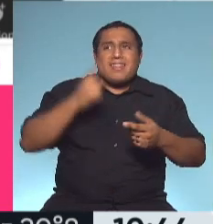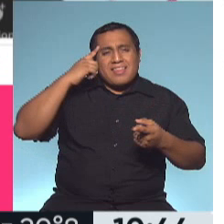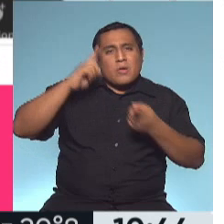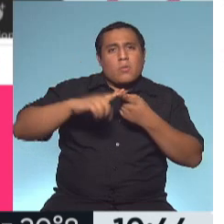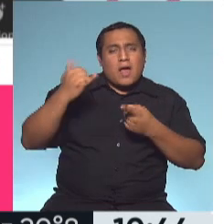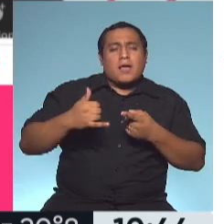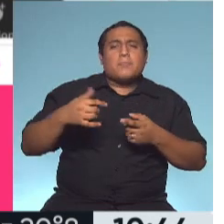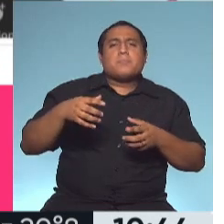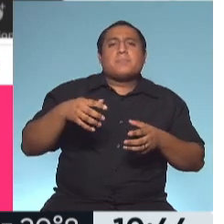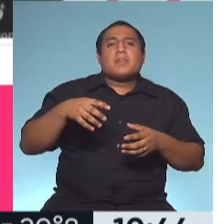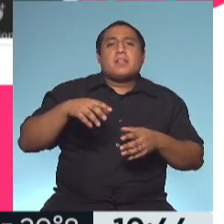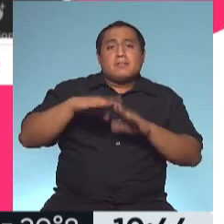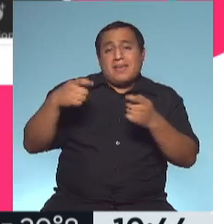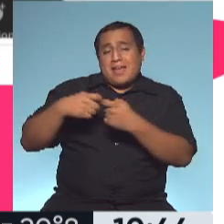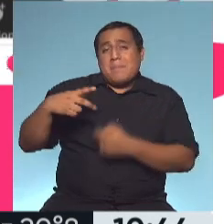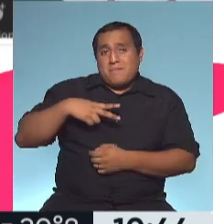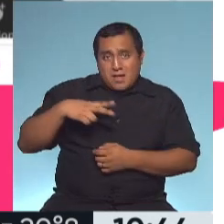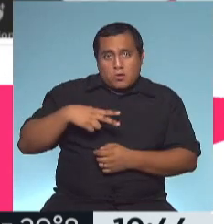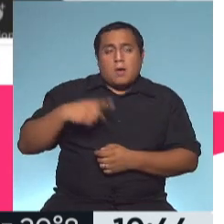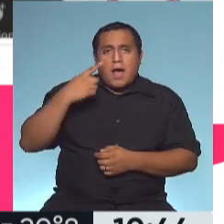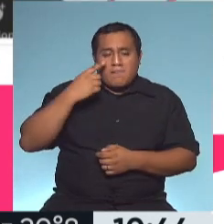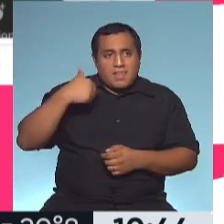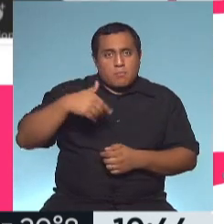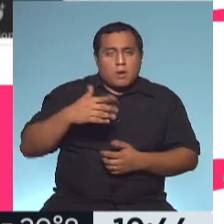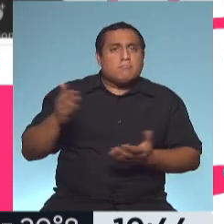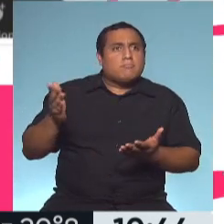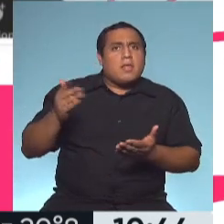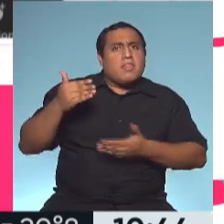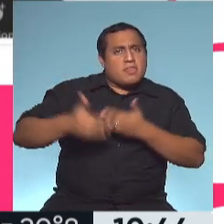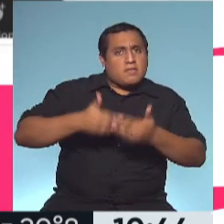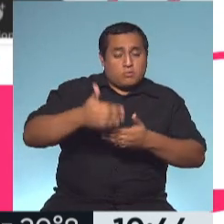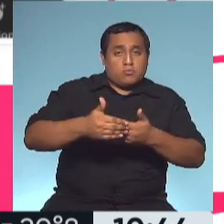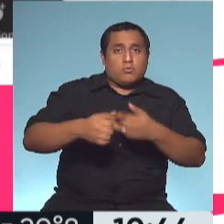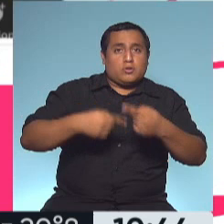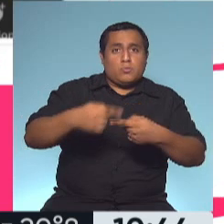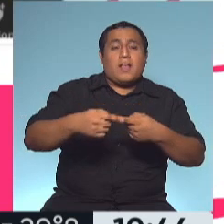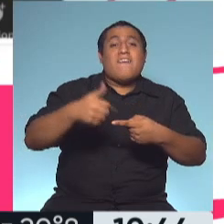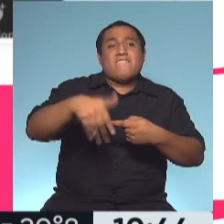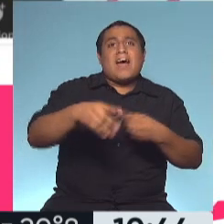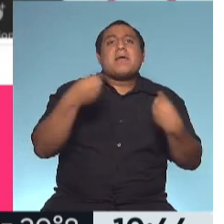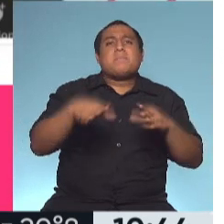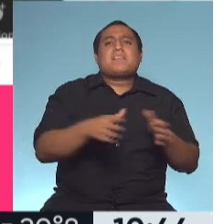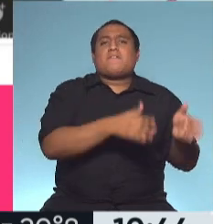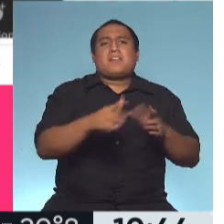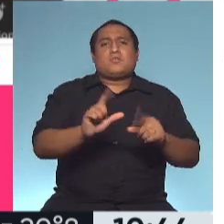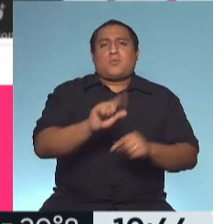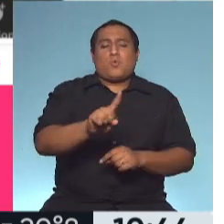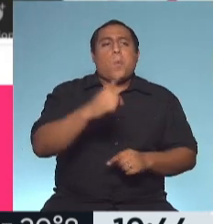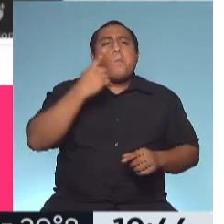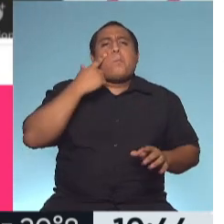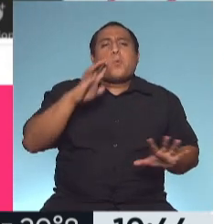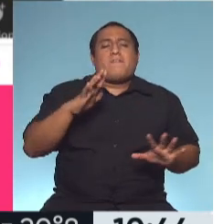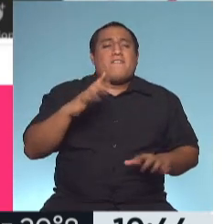compañías privadas para hacer el desarrollo y el escalado y probablemente se empiece con la fase 1, que es para probar